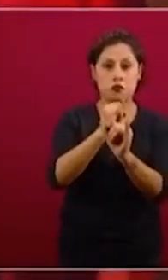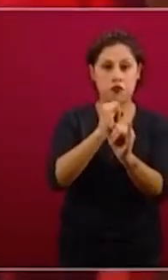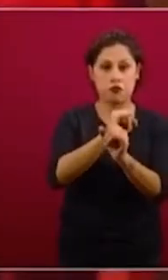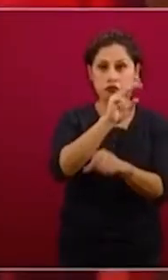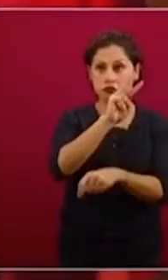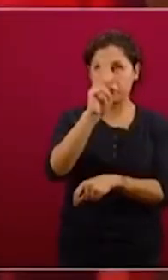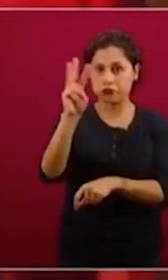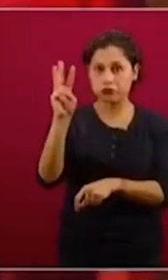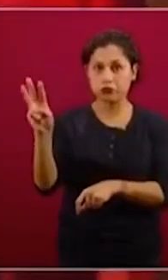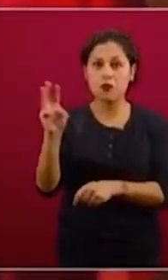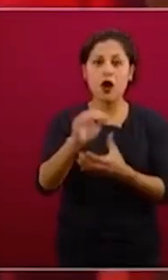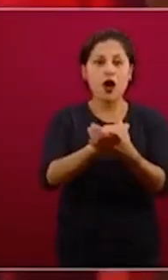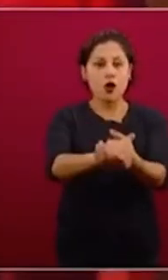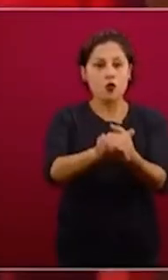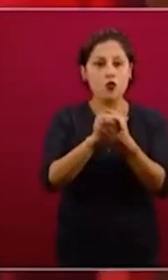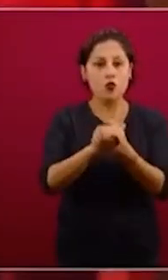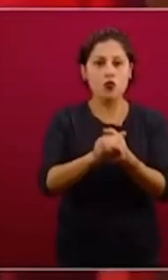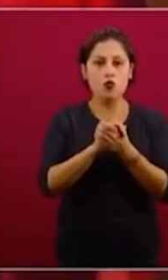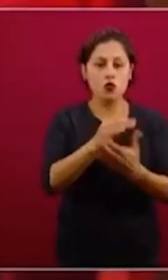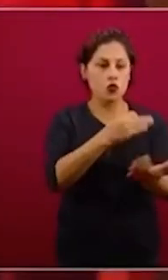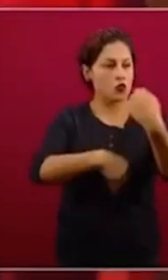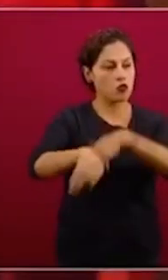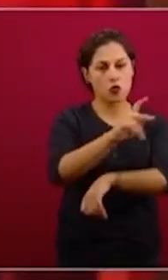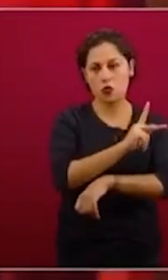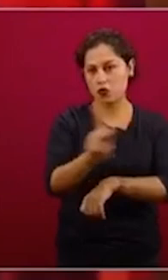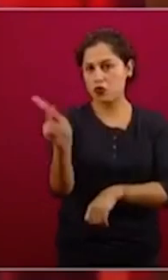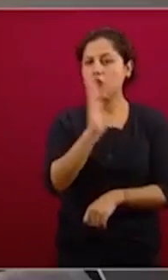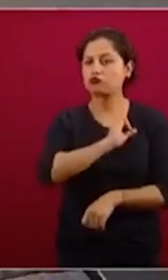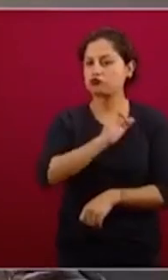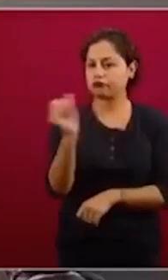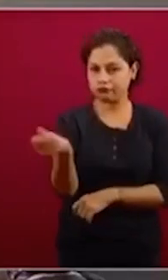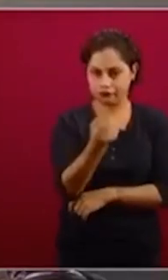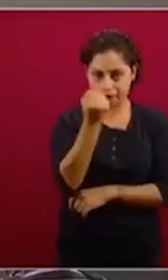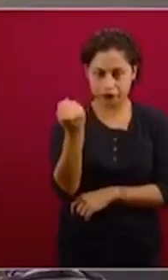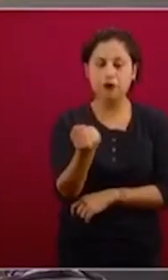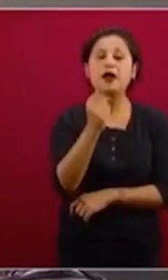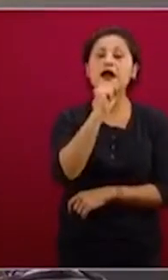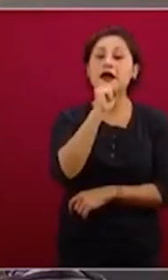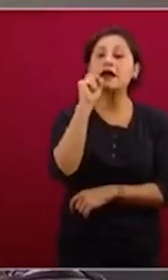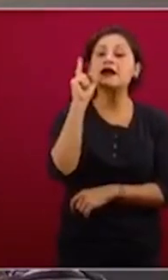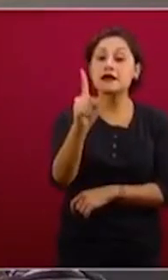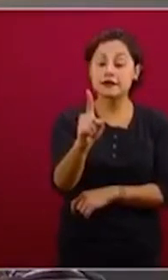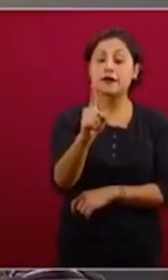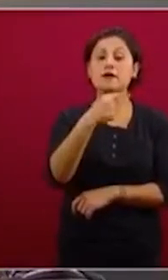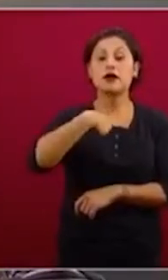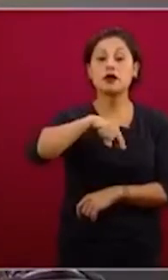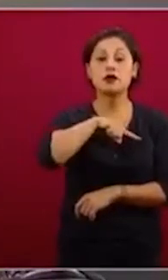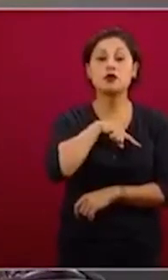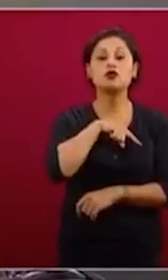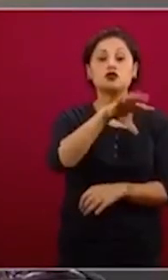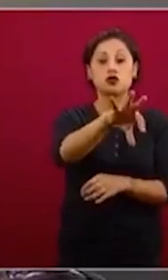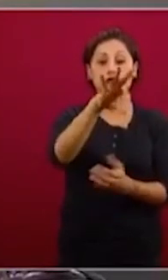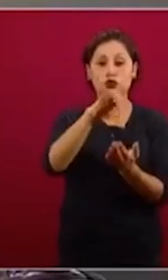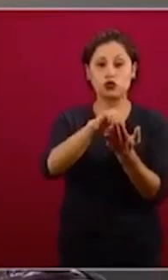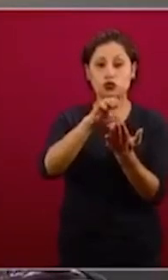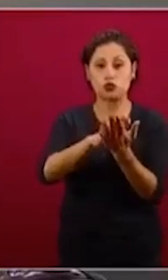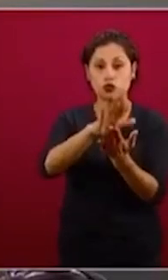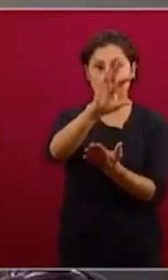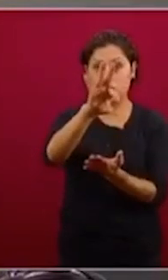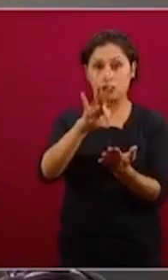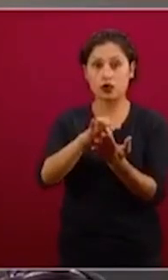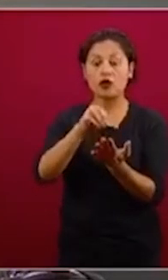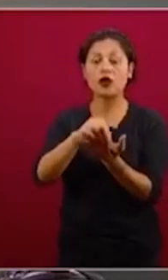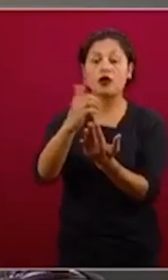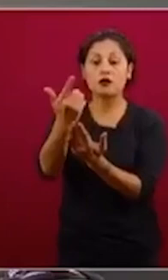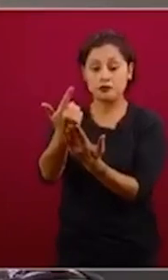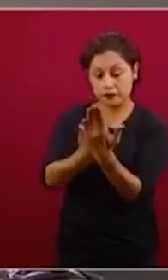un crédito y al mismo tiempo en equidad, porque vamos a hacerlo de manera ponderada, cuidando la afiliación que hay en cada